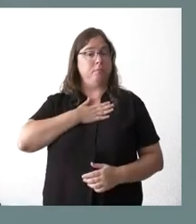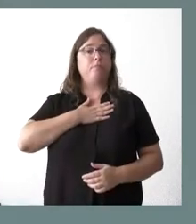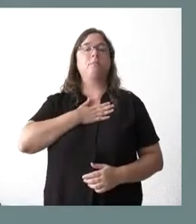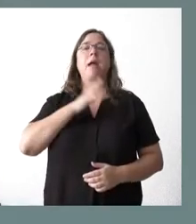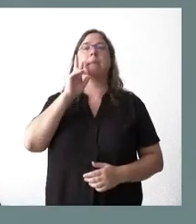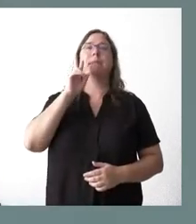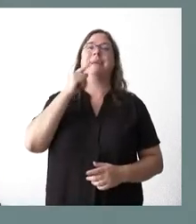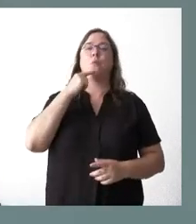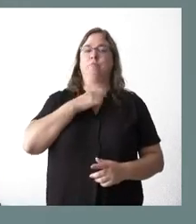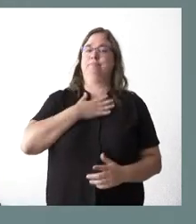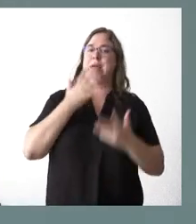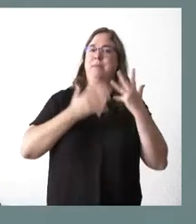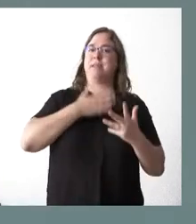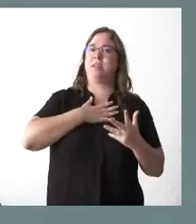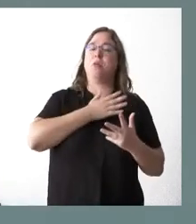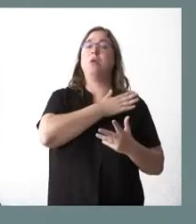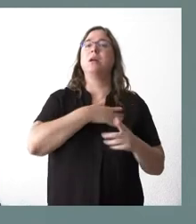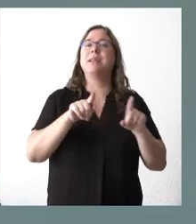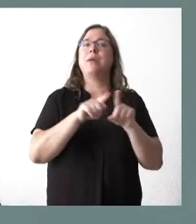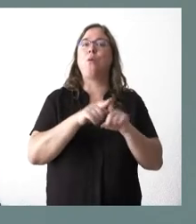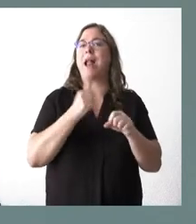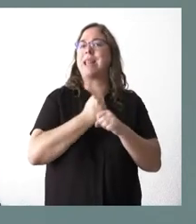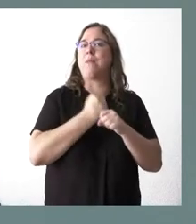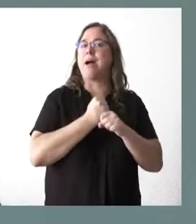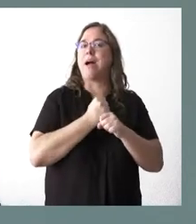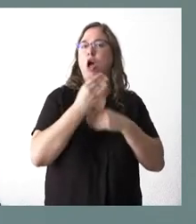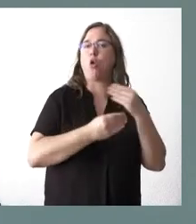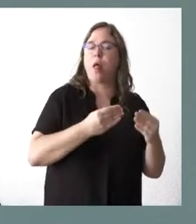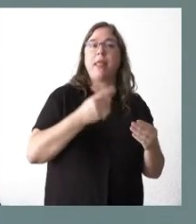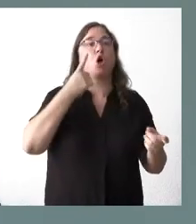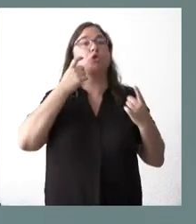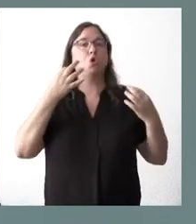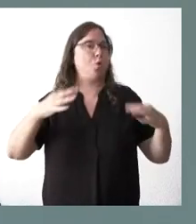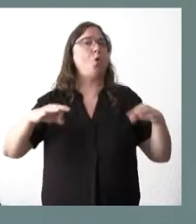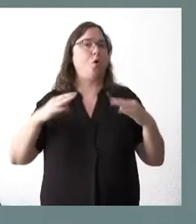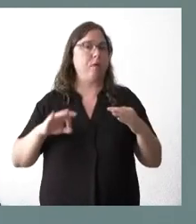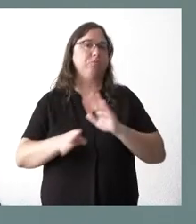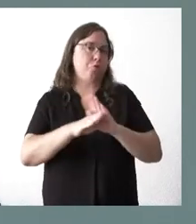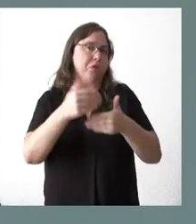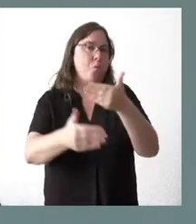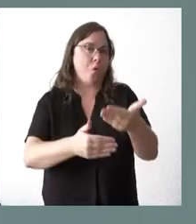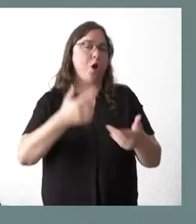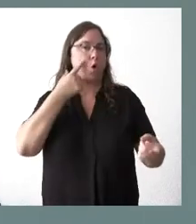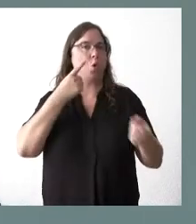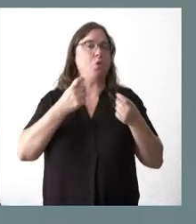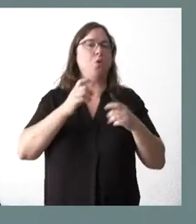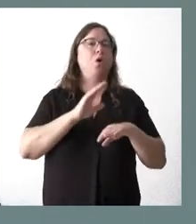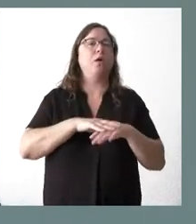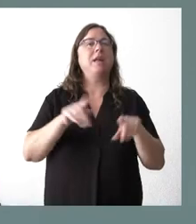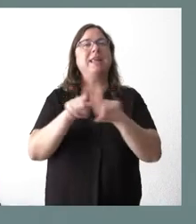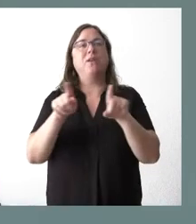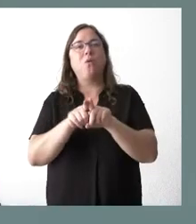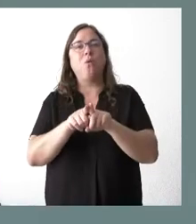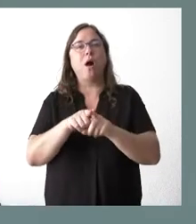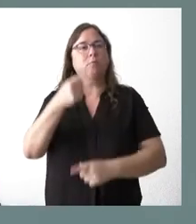Administración que deje de hacer sus deberes y sus controles ordinarios y habituales para concentrarse